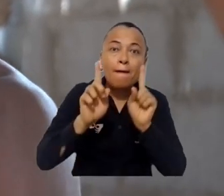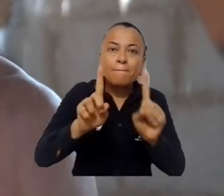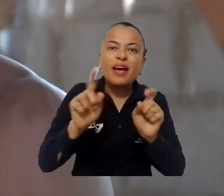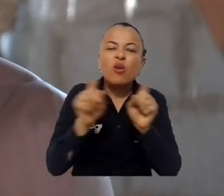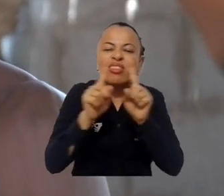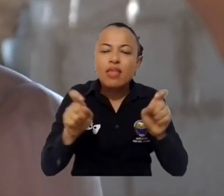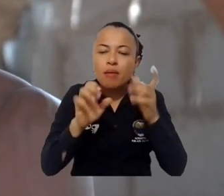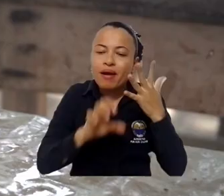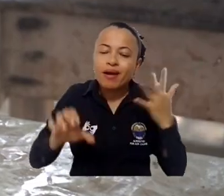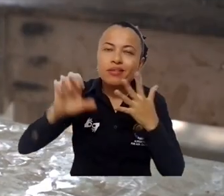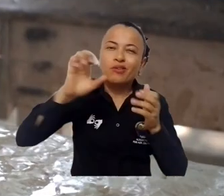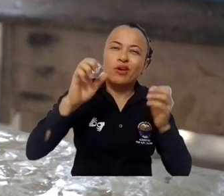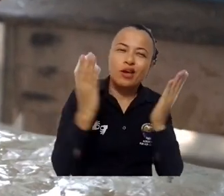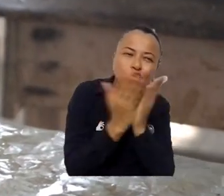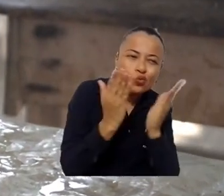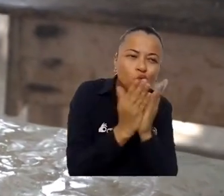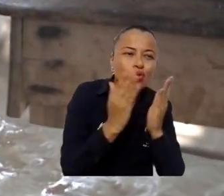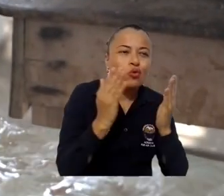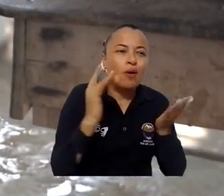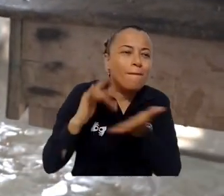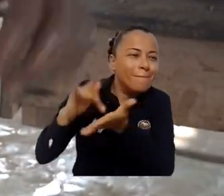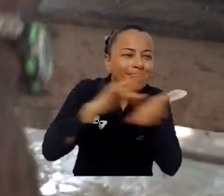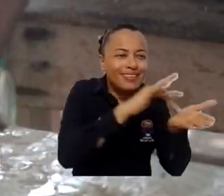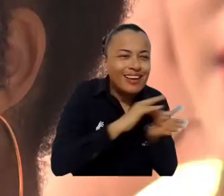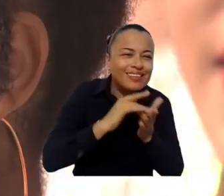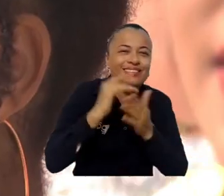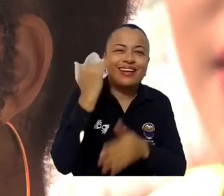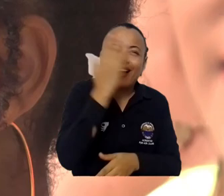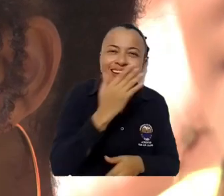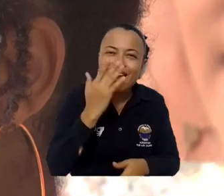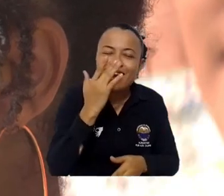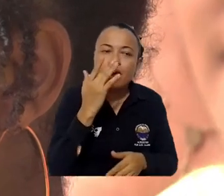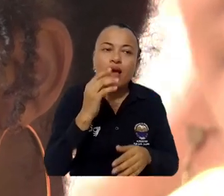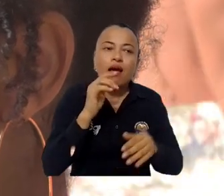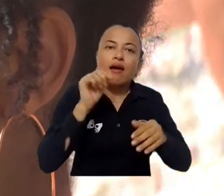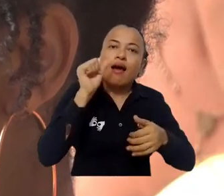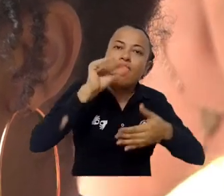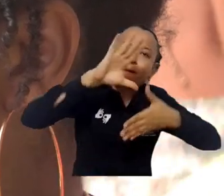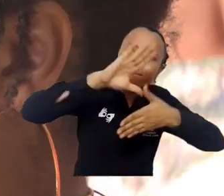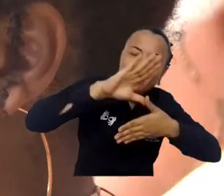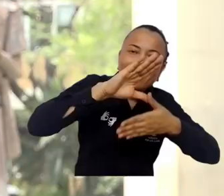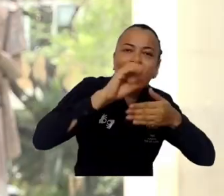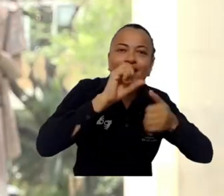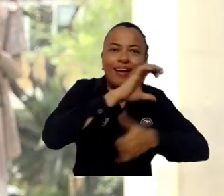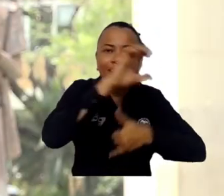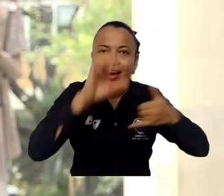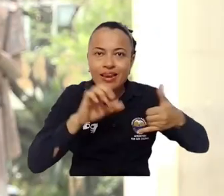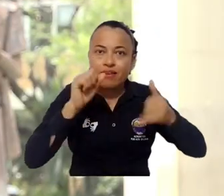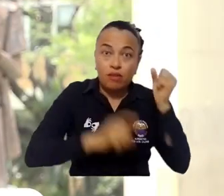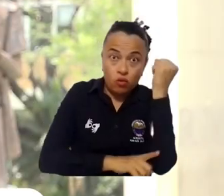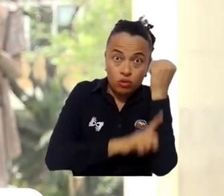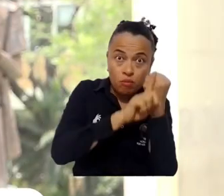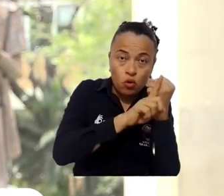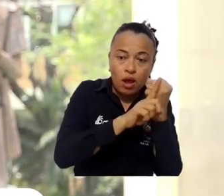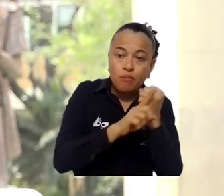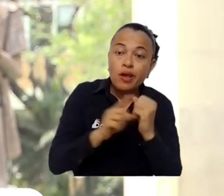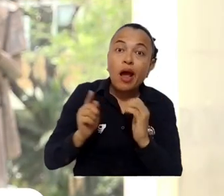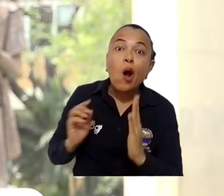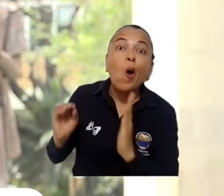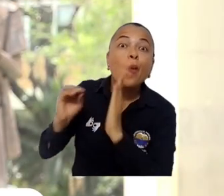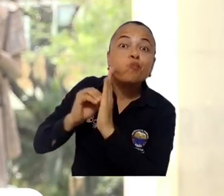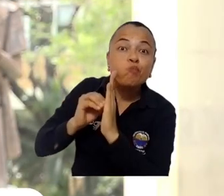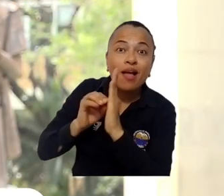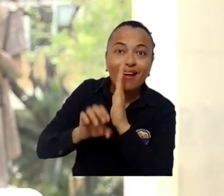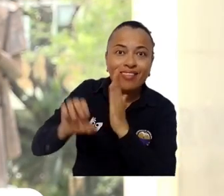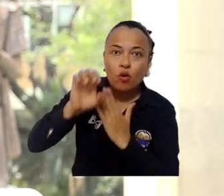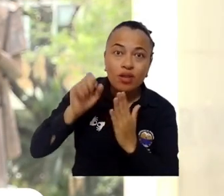categoría de estudios sobre la presencia negra en la América y el Caribe contemporáneo es una categoría que no